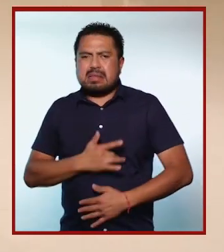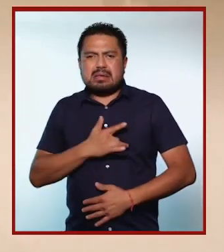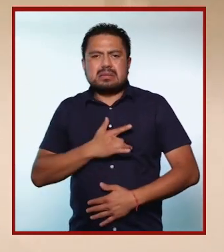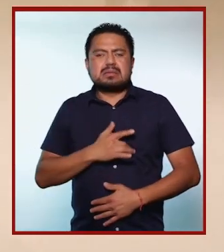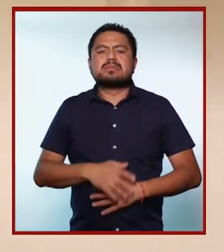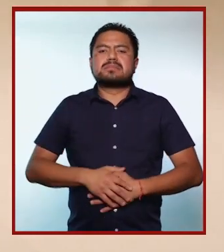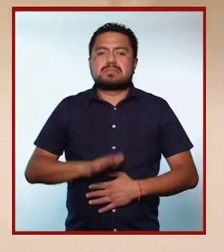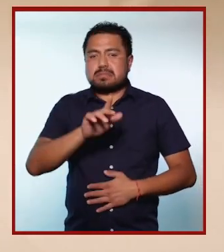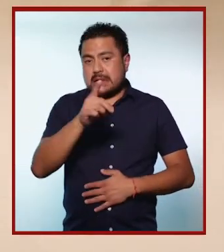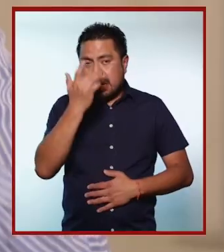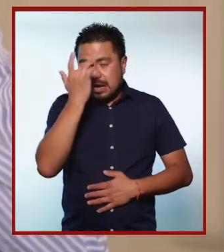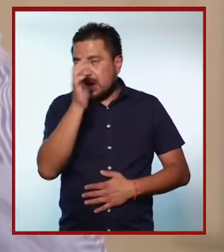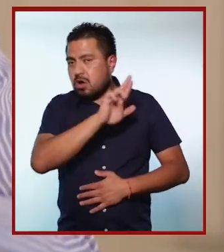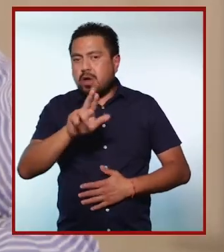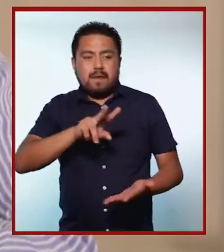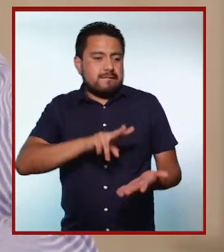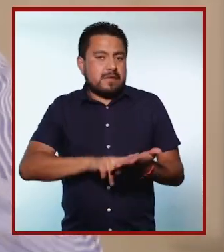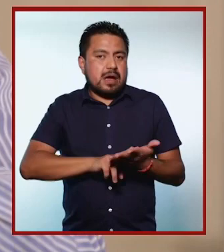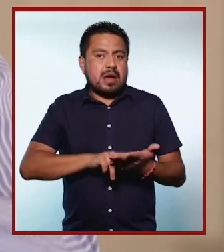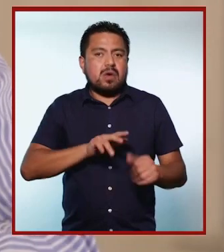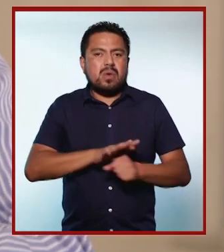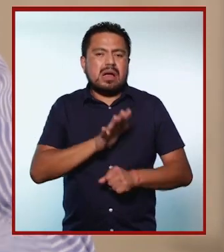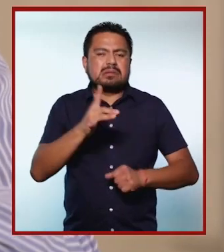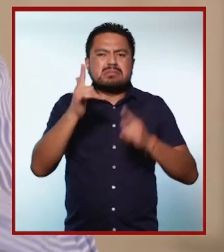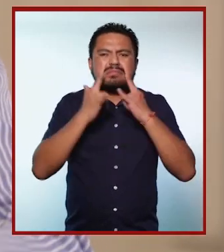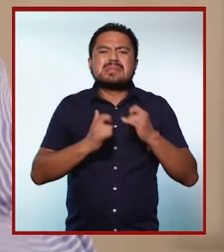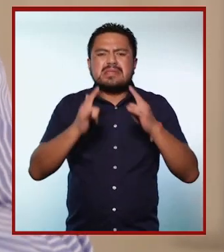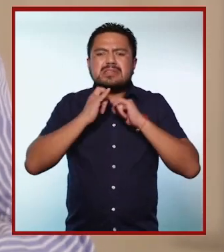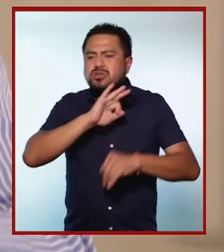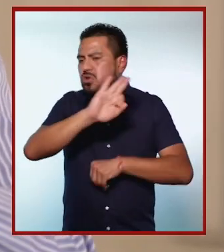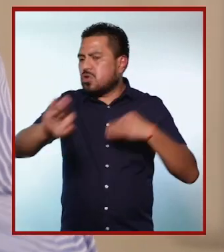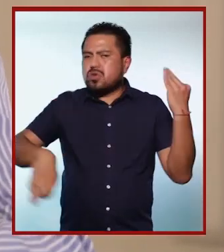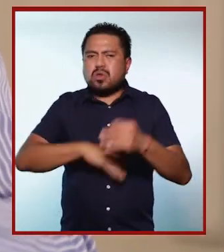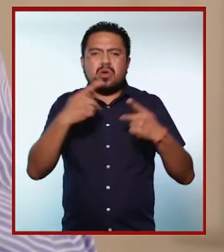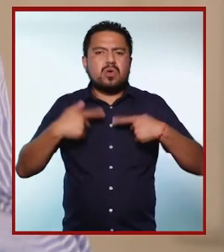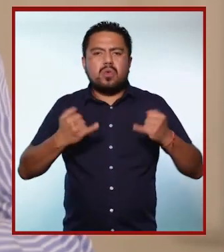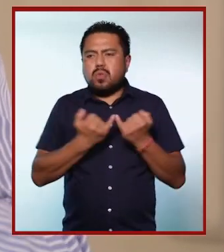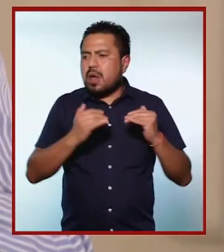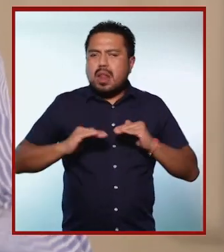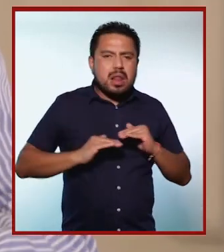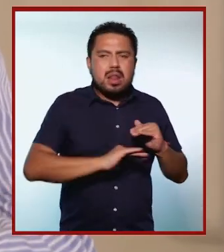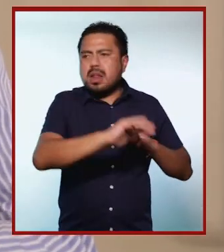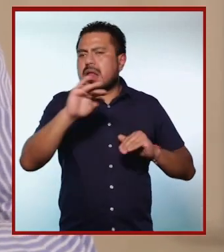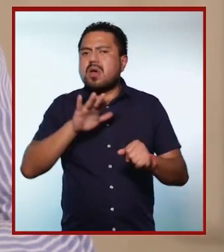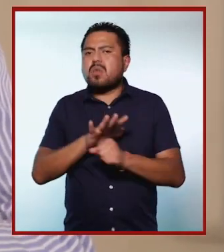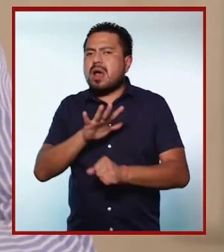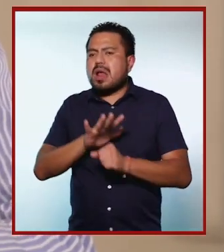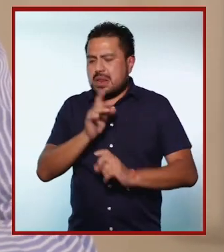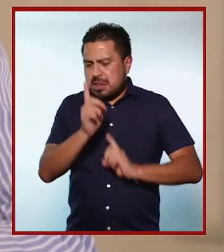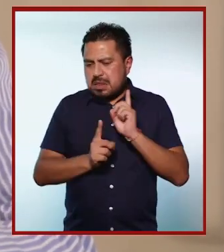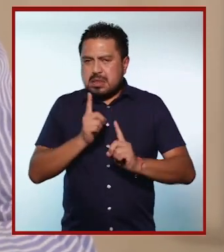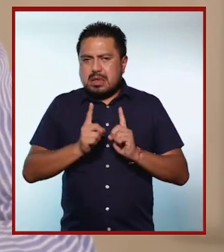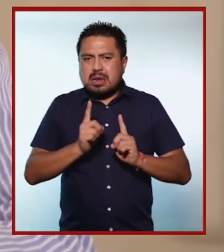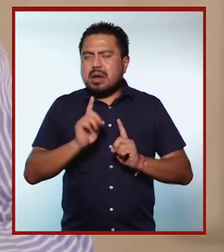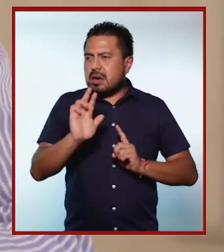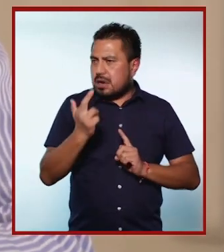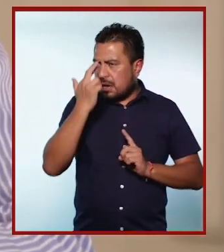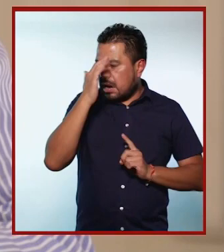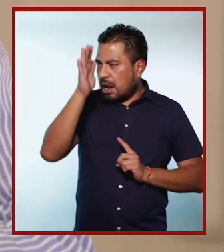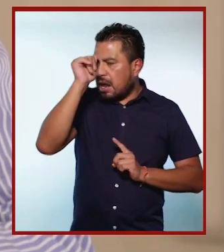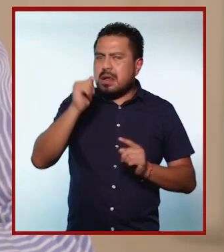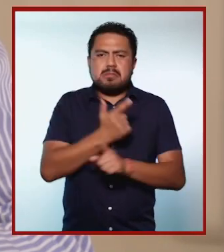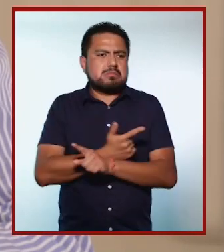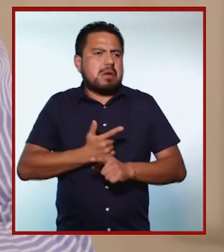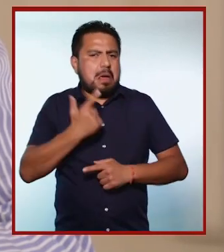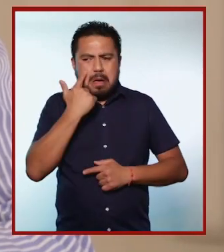discriminatorias y sexistas. Reconocer y valorar el desempeño de todas y todos por igual en cualquier tipo de deporte, y